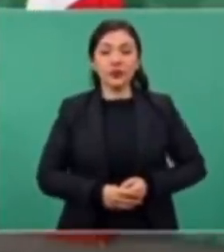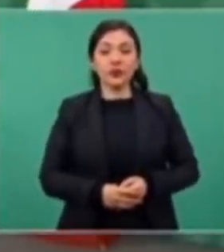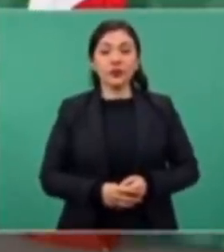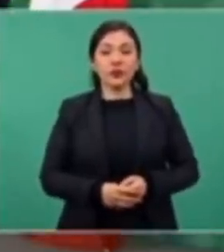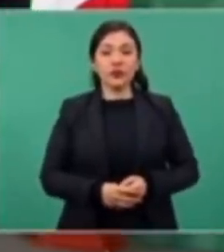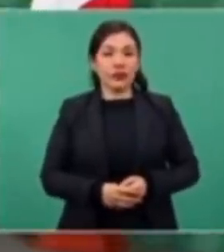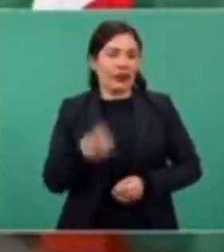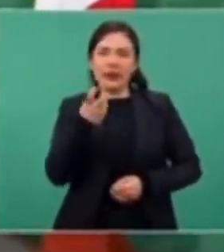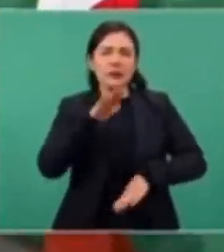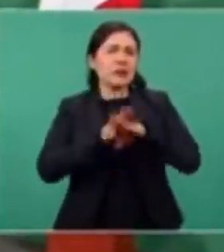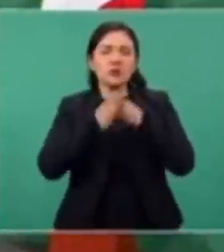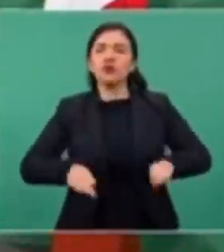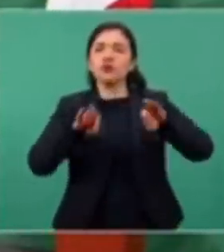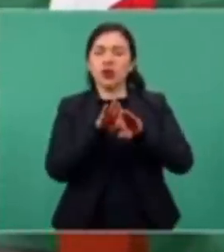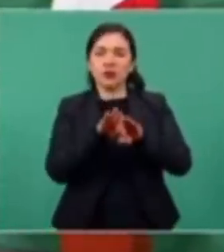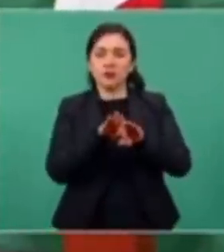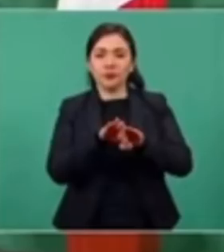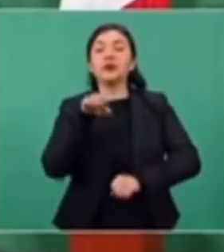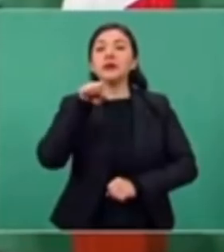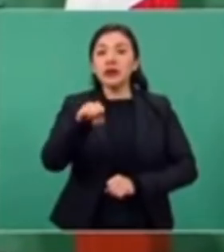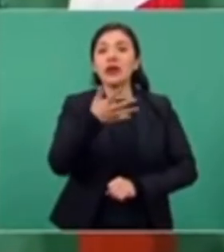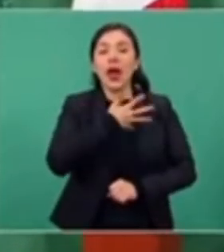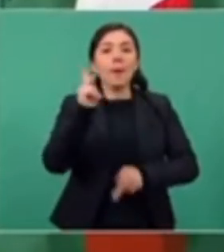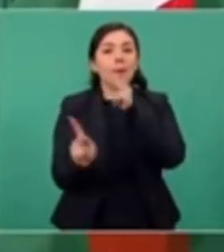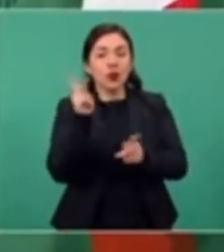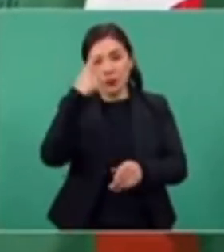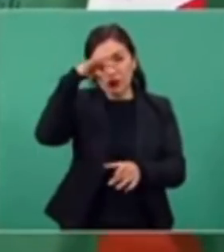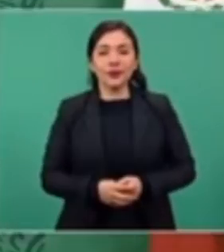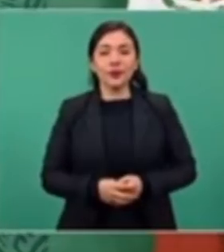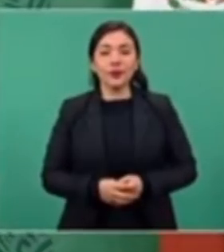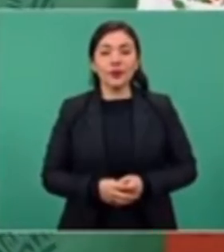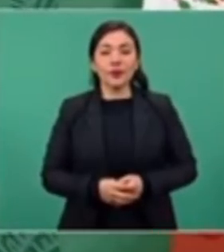Esa es la esencia, va a haber consulta.